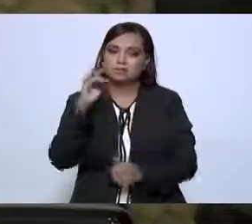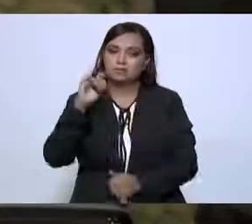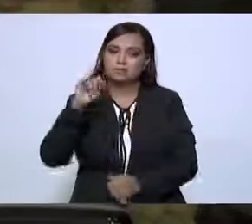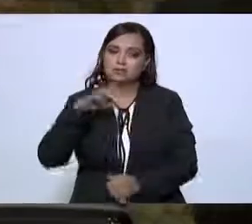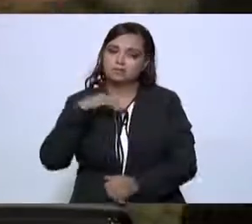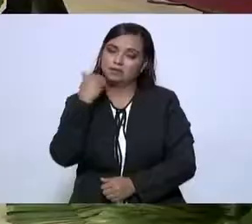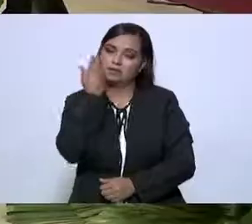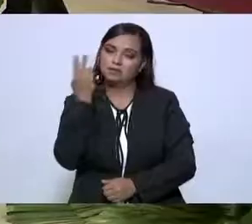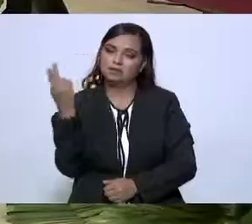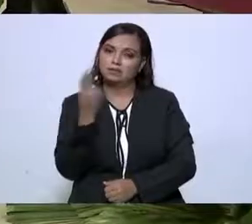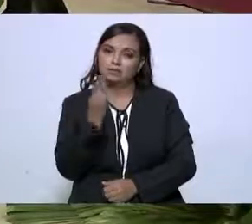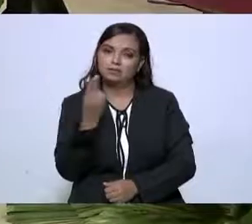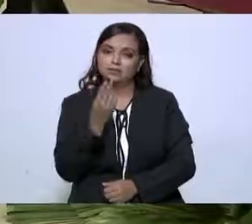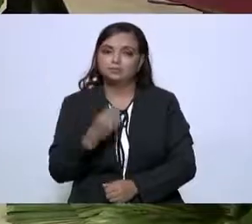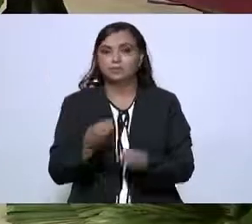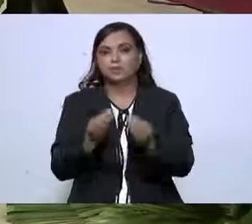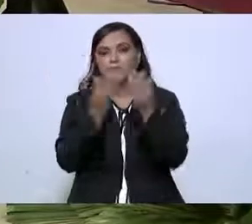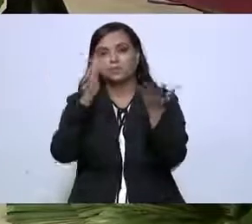Muchas gracias.